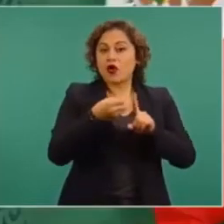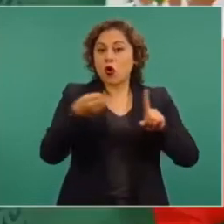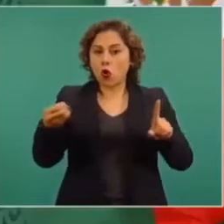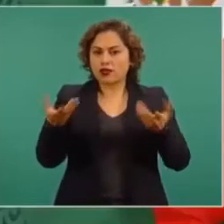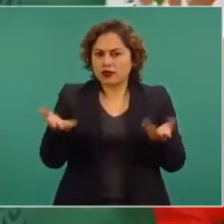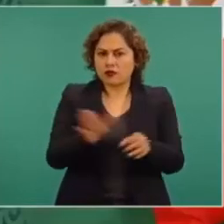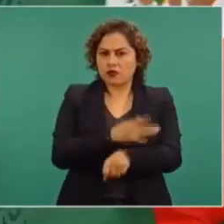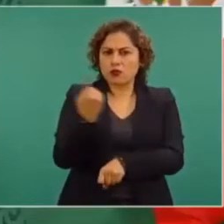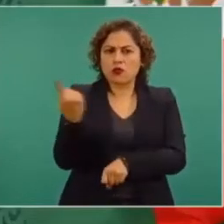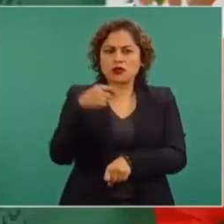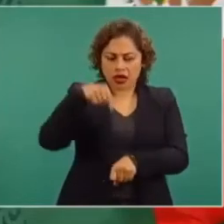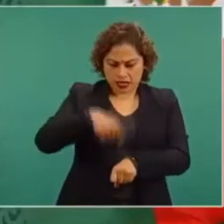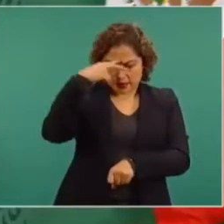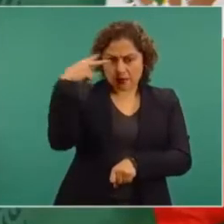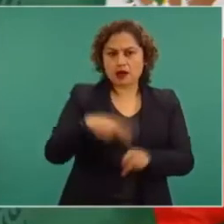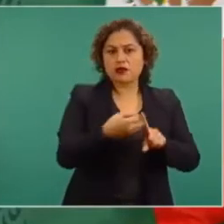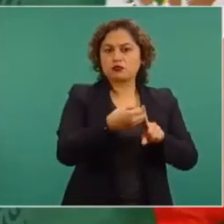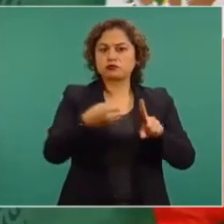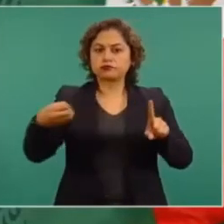está organizado,